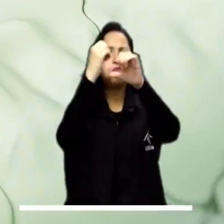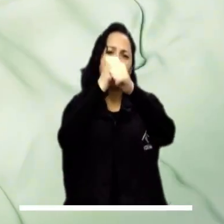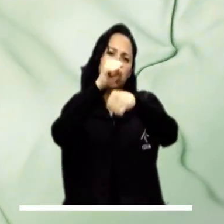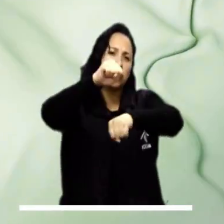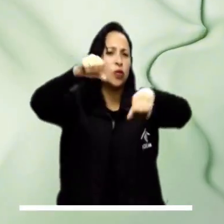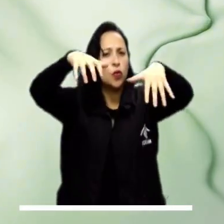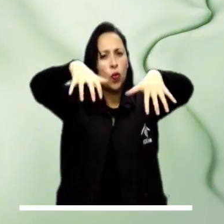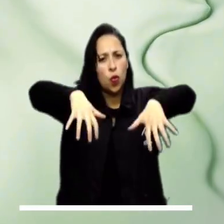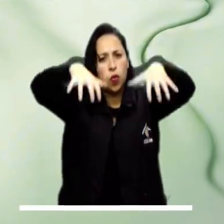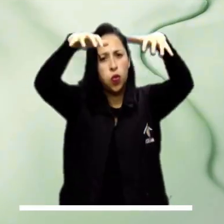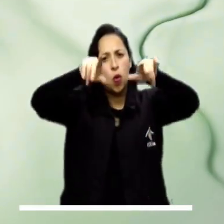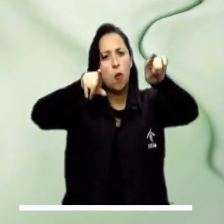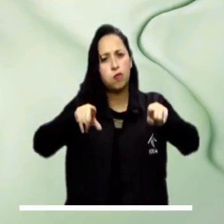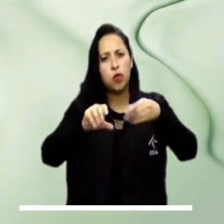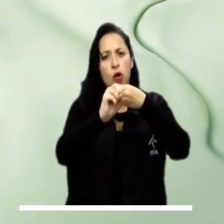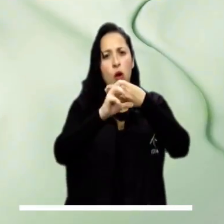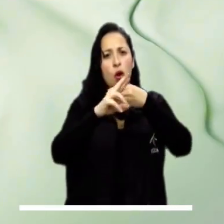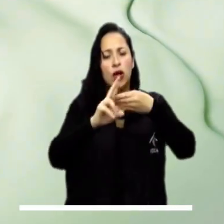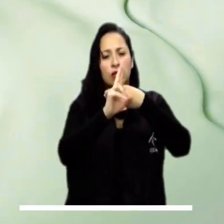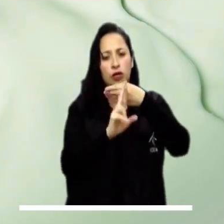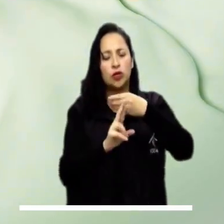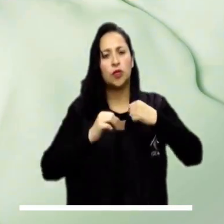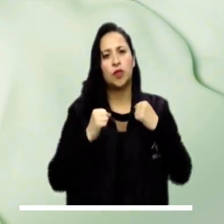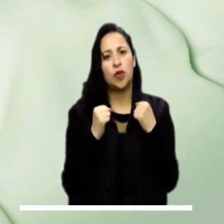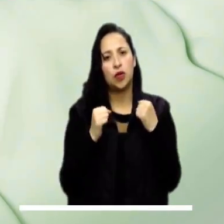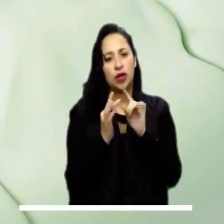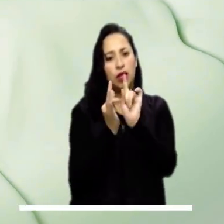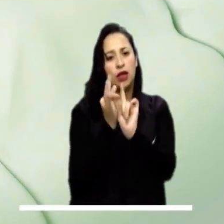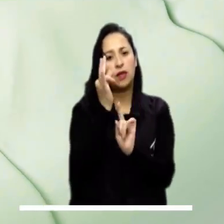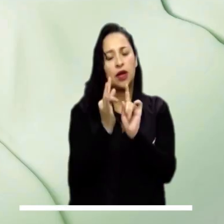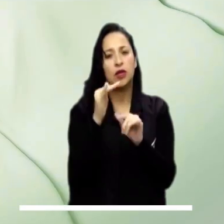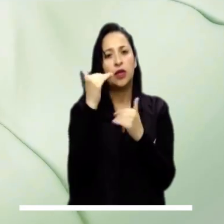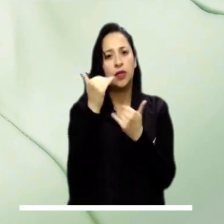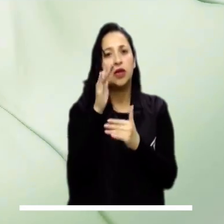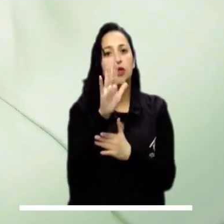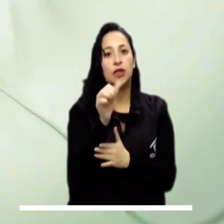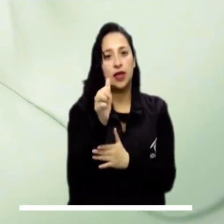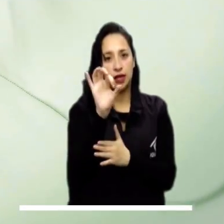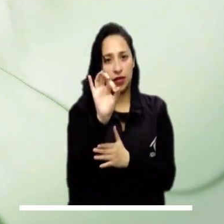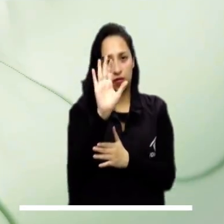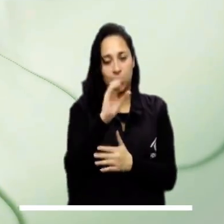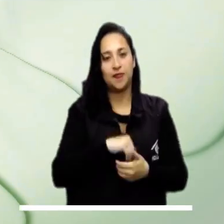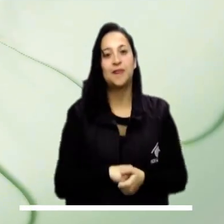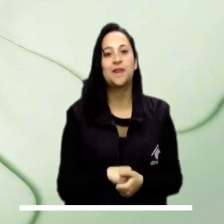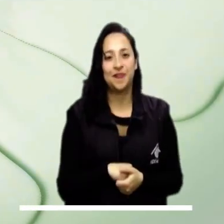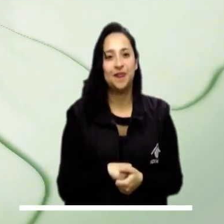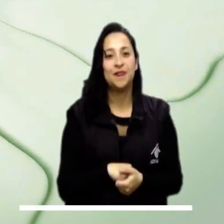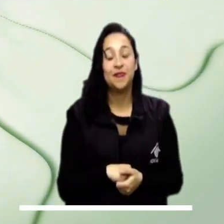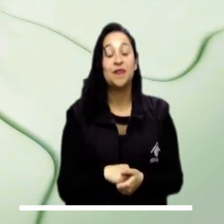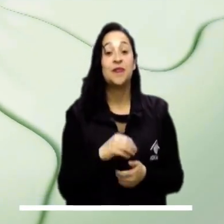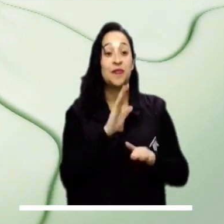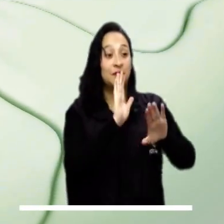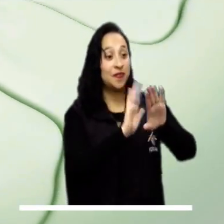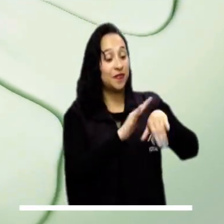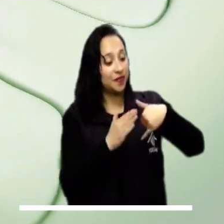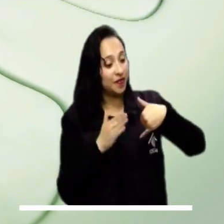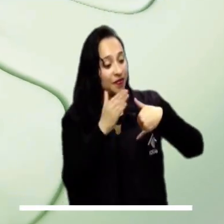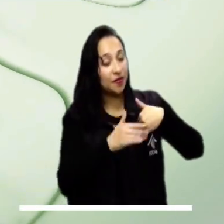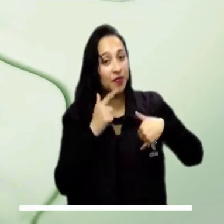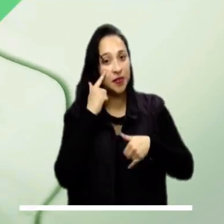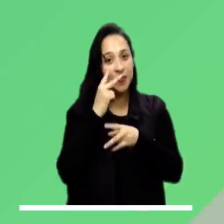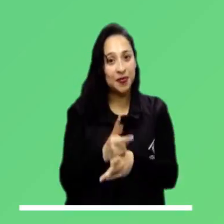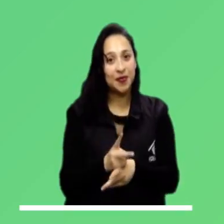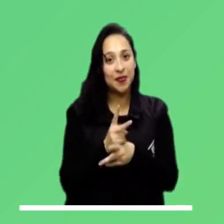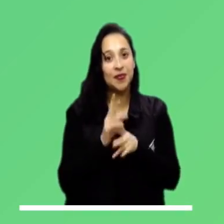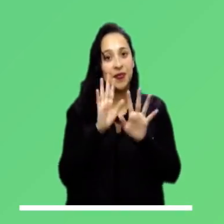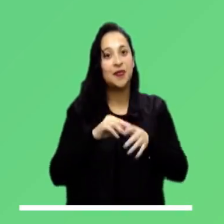cubiertos en horas de la tarde y podría recibir lluvias ligeras sobre el oriente y sur de la capital con una temperatura mínima de 10 grados. A